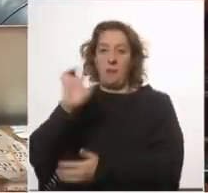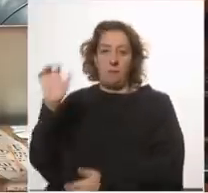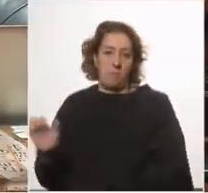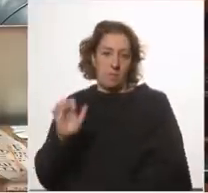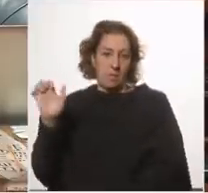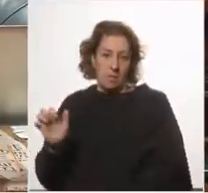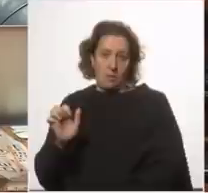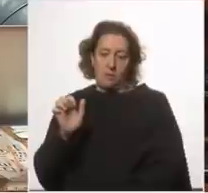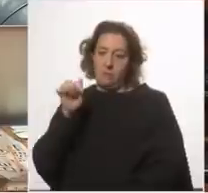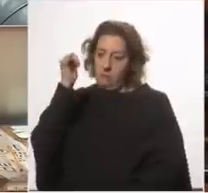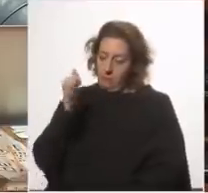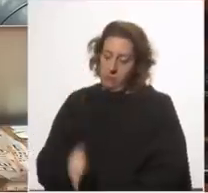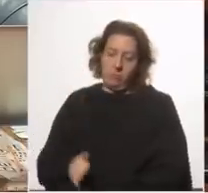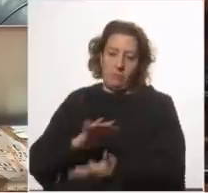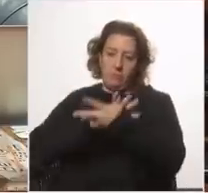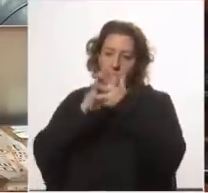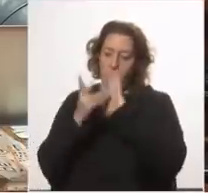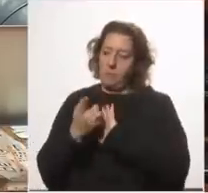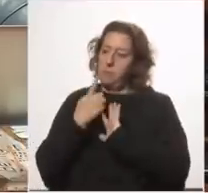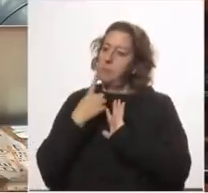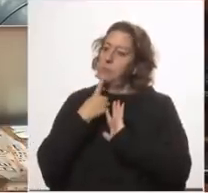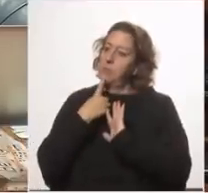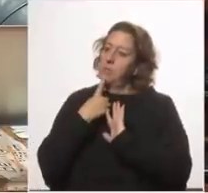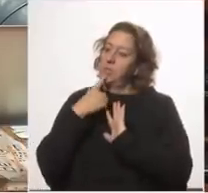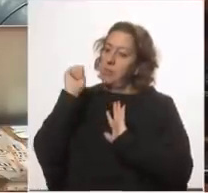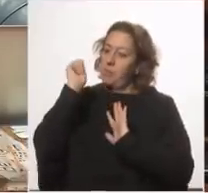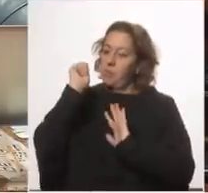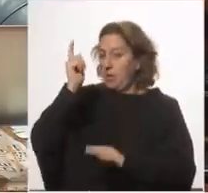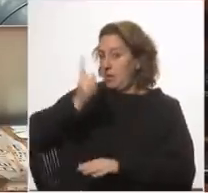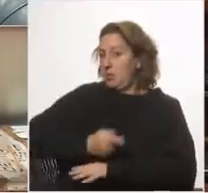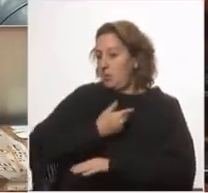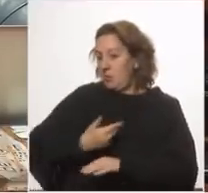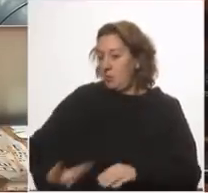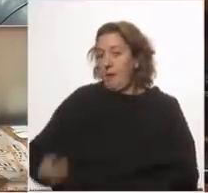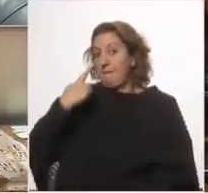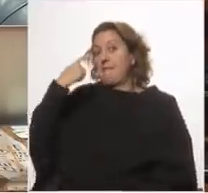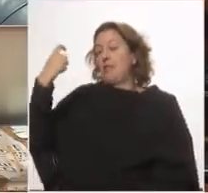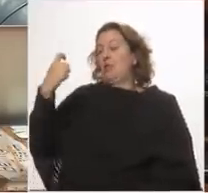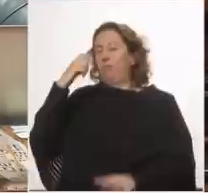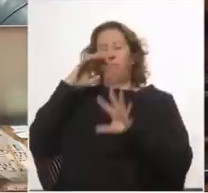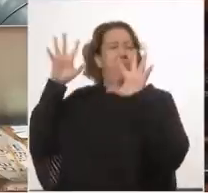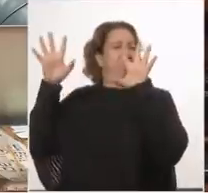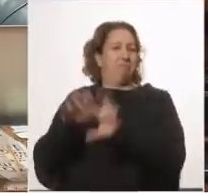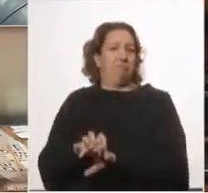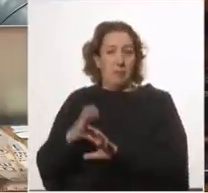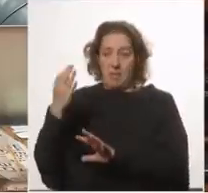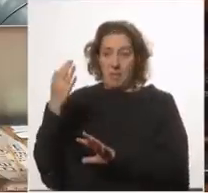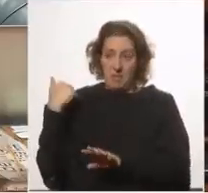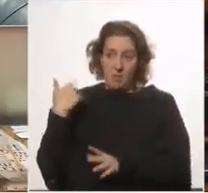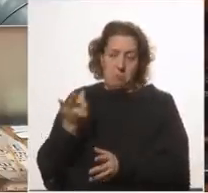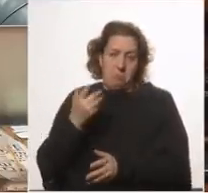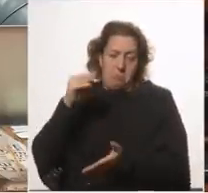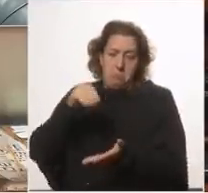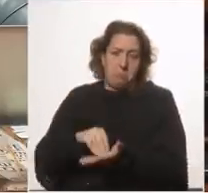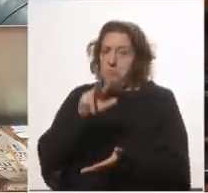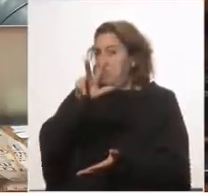medida de política pública que evitó catástrofes en el pasado reciente fue eso puse tres